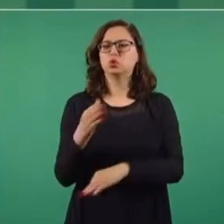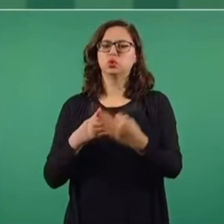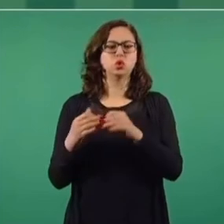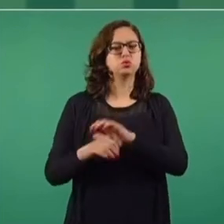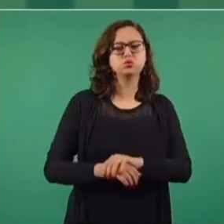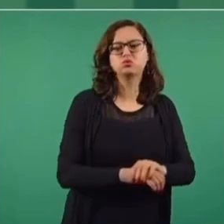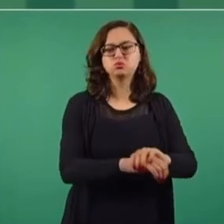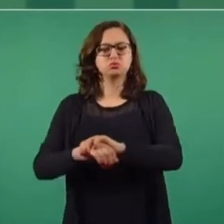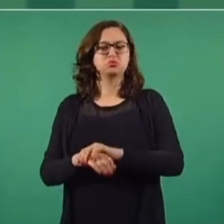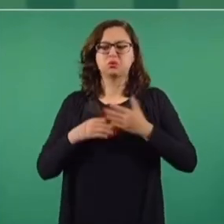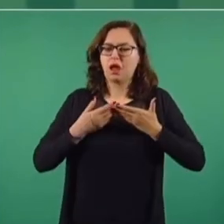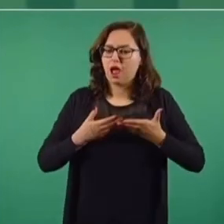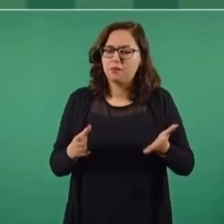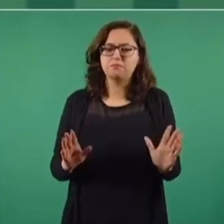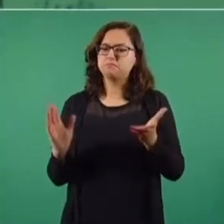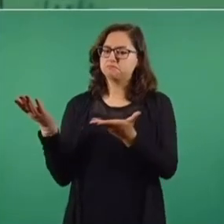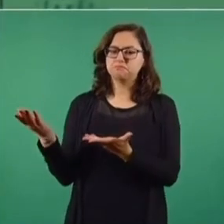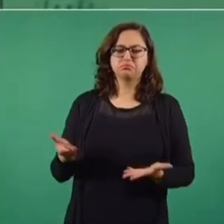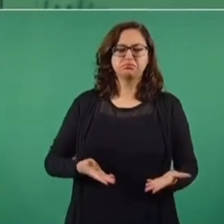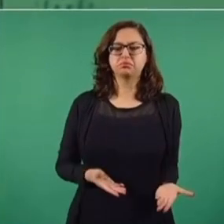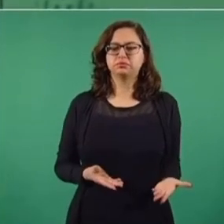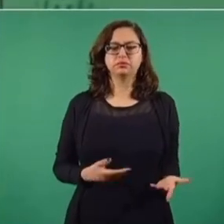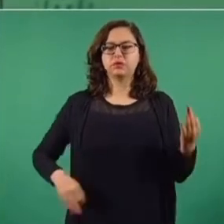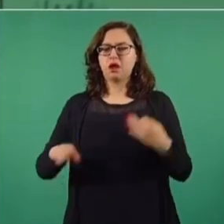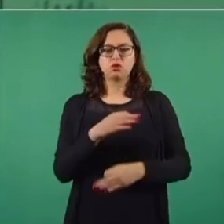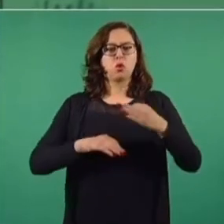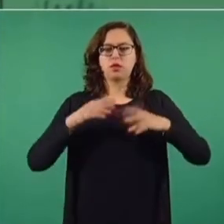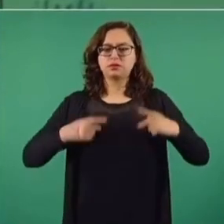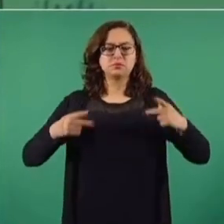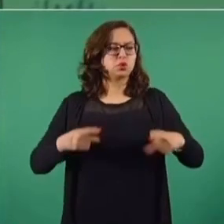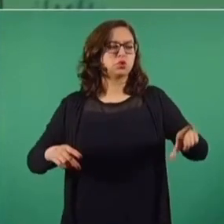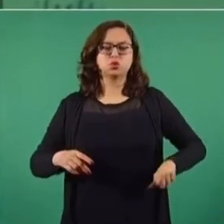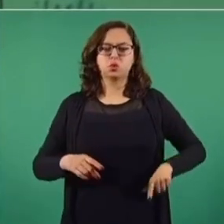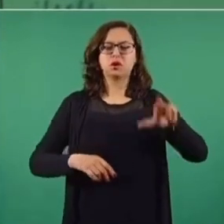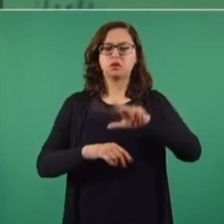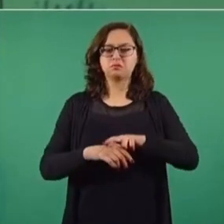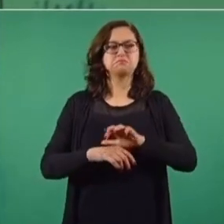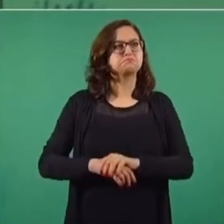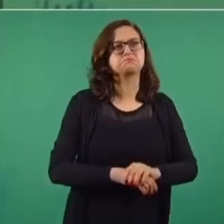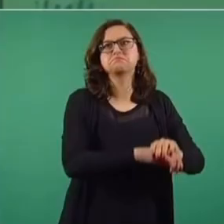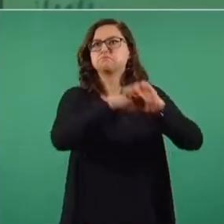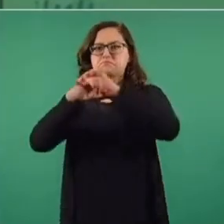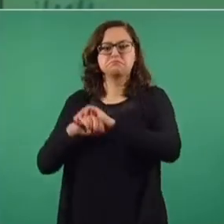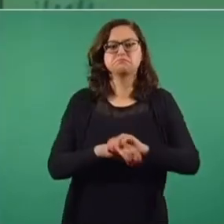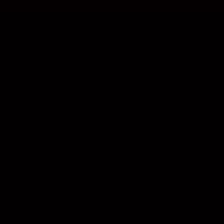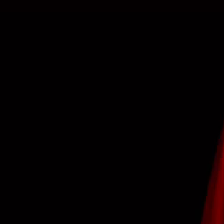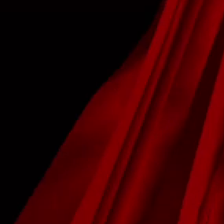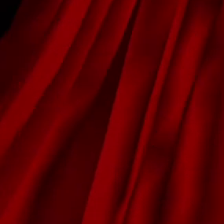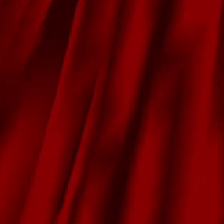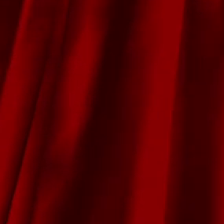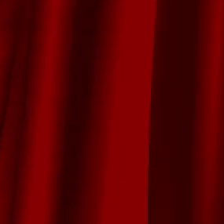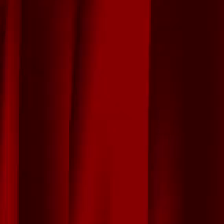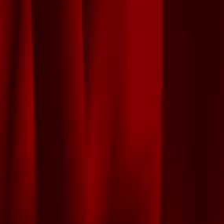tiene las puertas abiertas a todos los gobernantes, somos amigos de todos los pueblos del mundo.